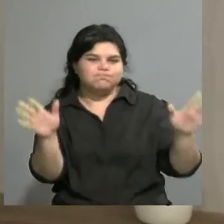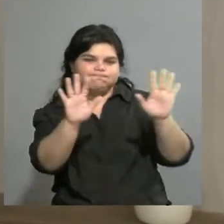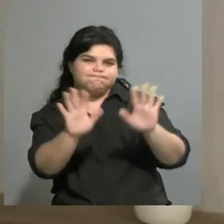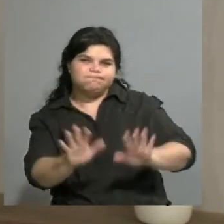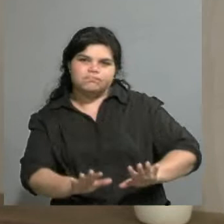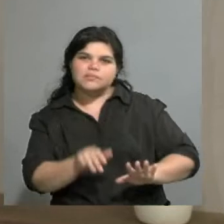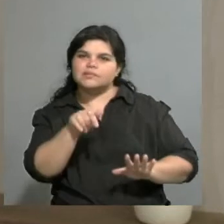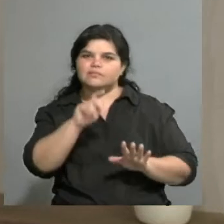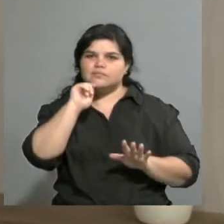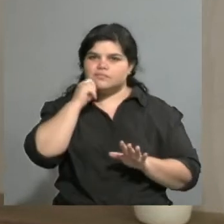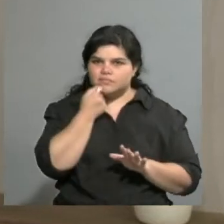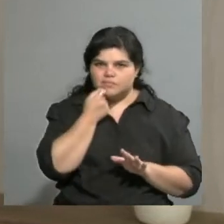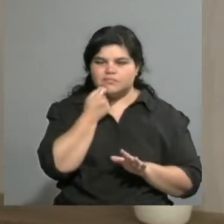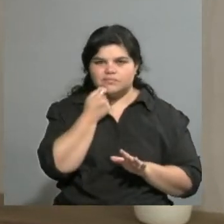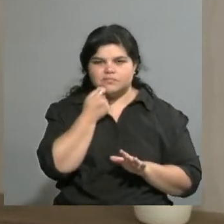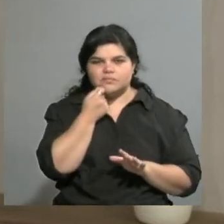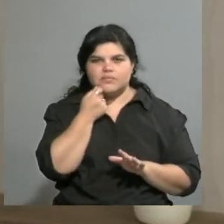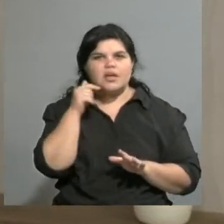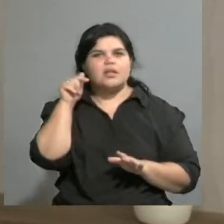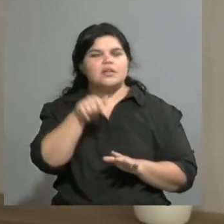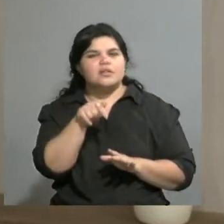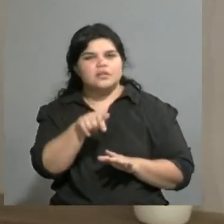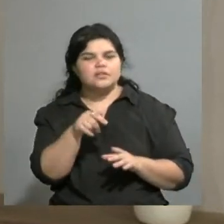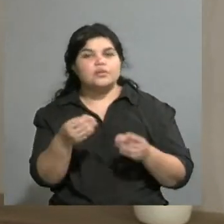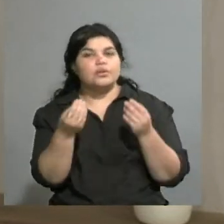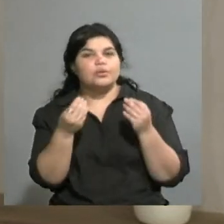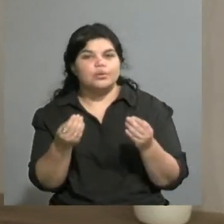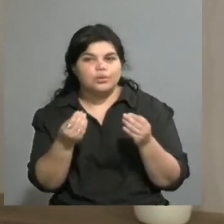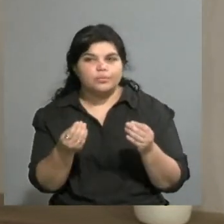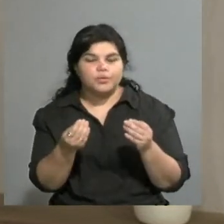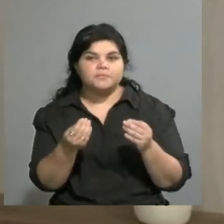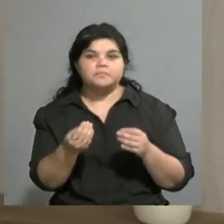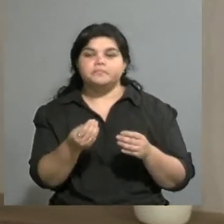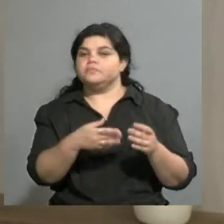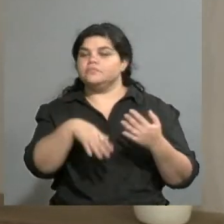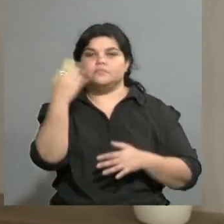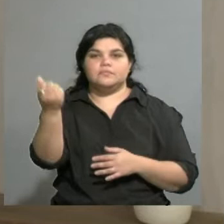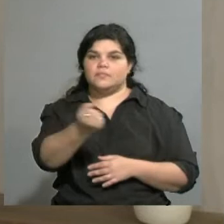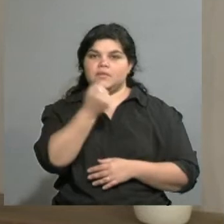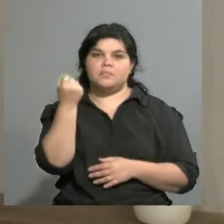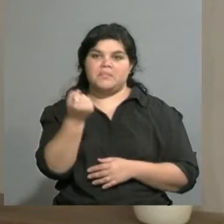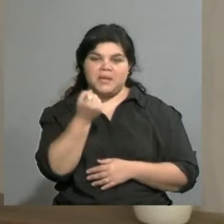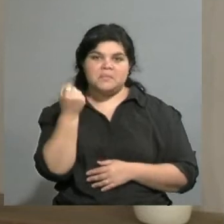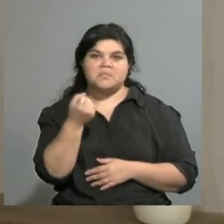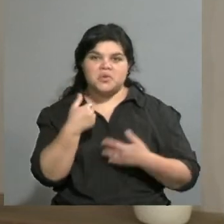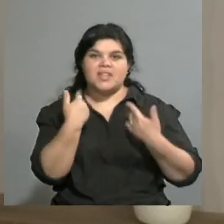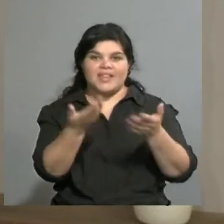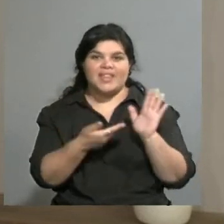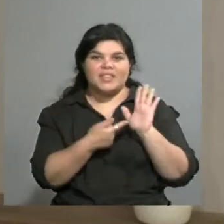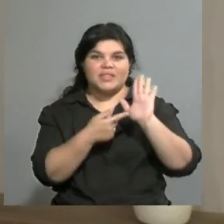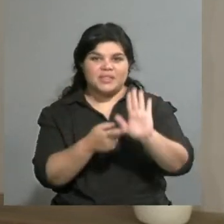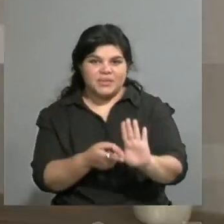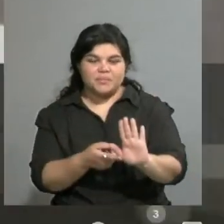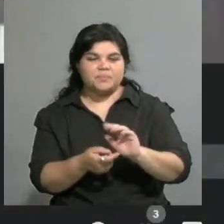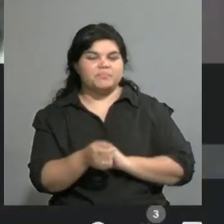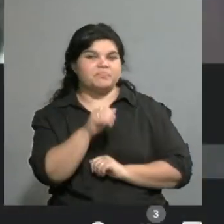proyecto que me parece que también es importante destacarlo, ¿no, Bela? Sí, la apuesta, bueno,